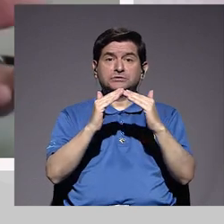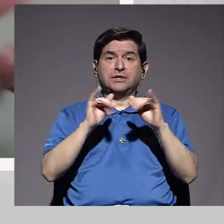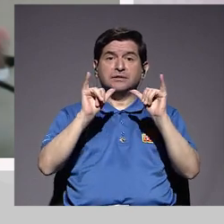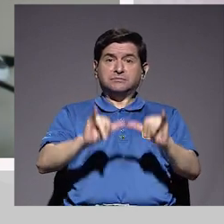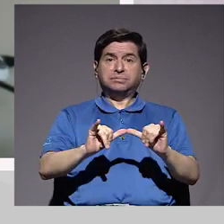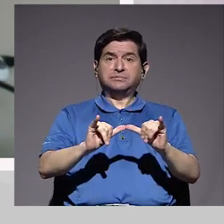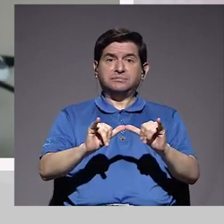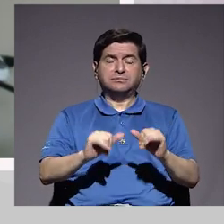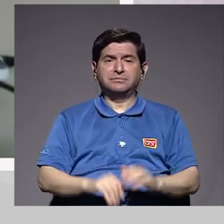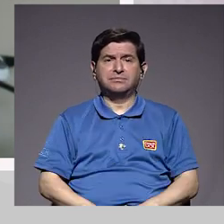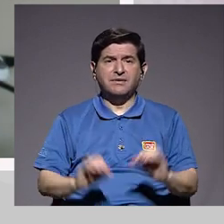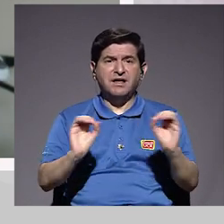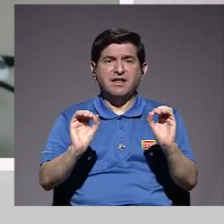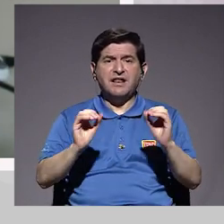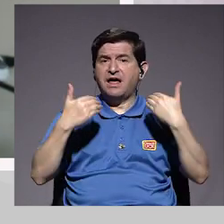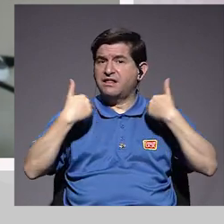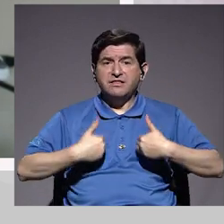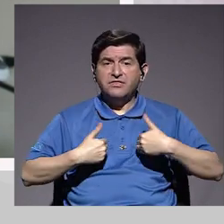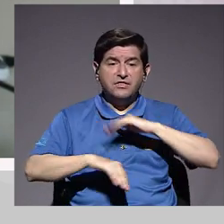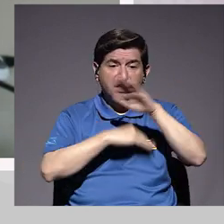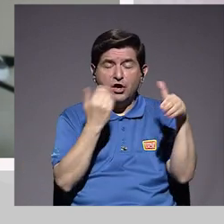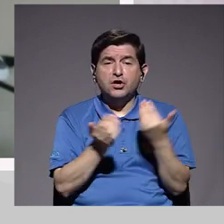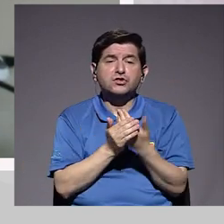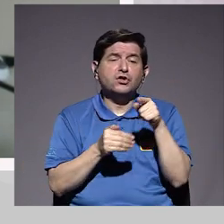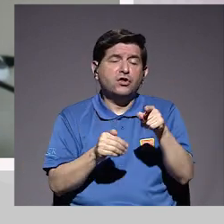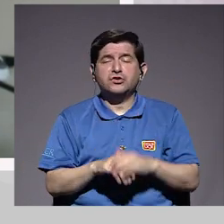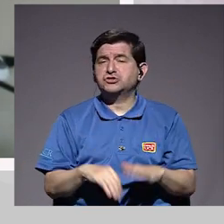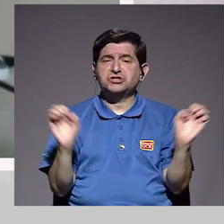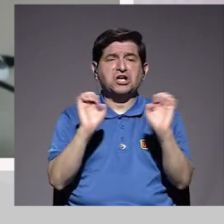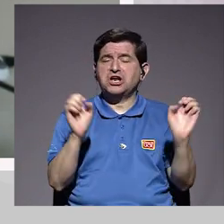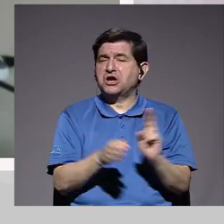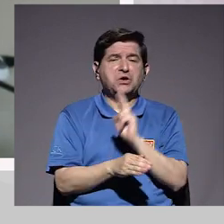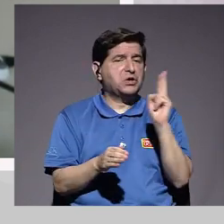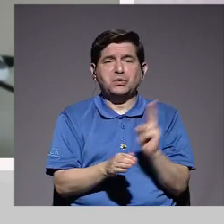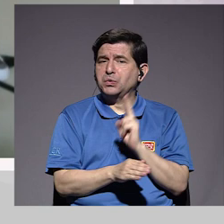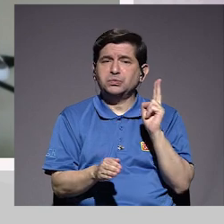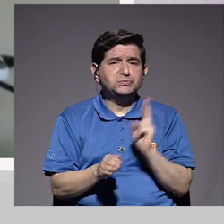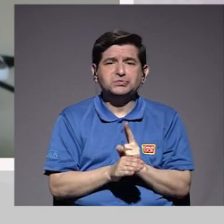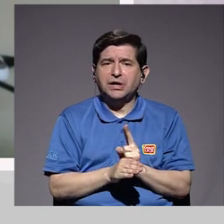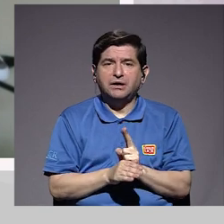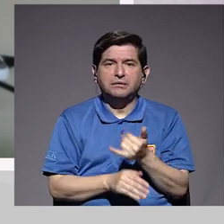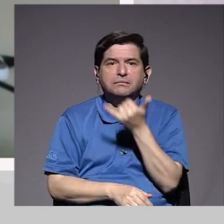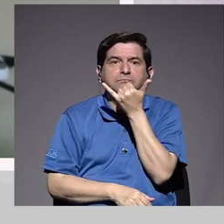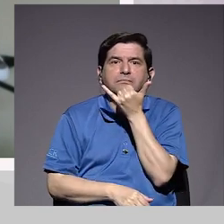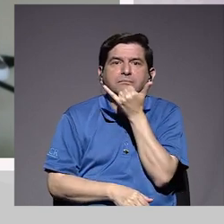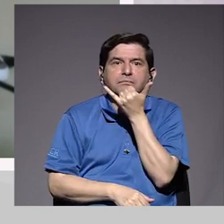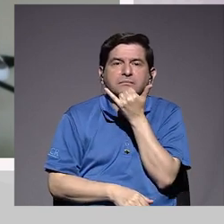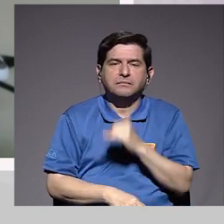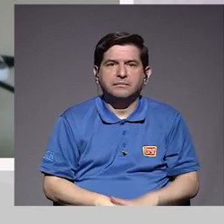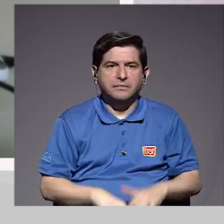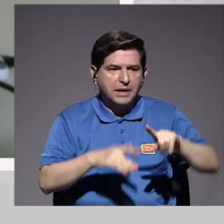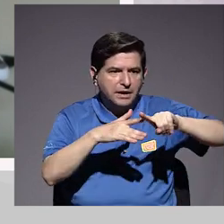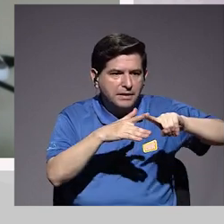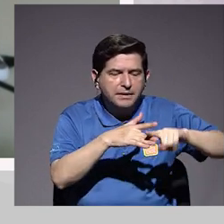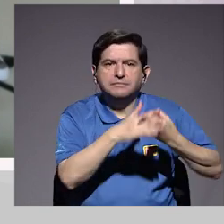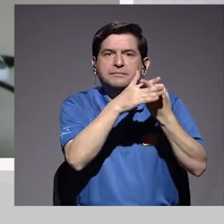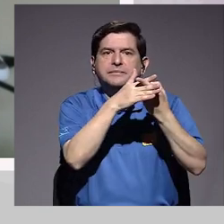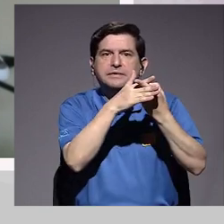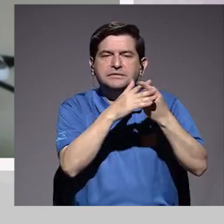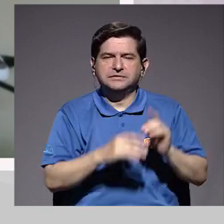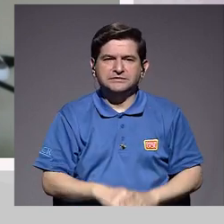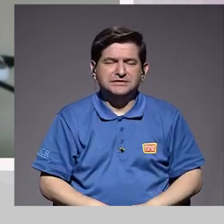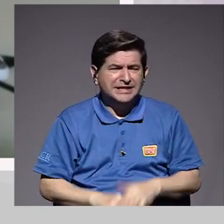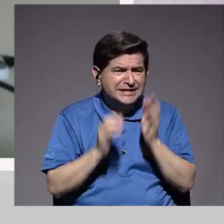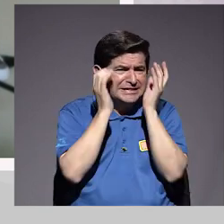está cansado porque estamos sin gastar energías en ninguna parte. Y resulta que entonces se comienza a generar una ansiedad mucho